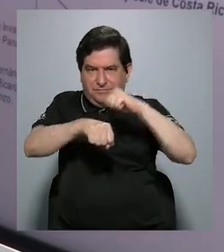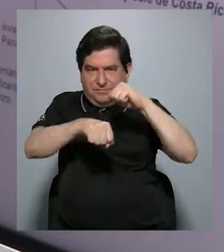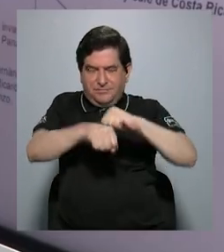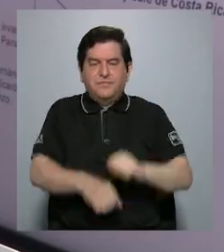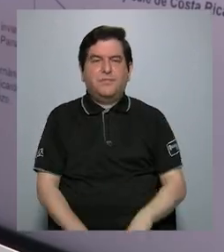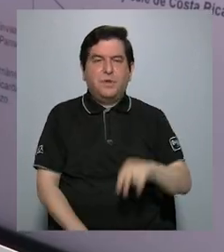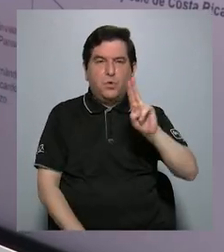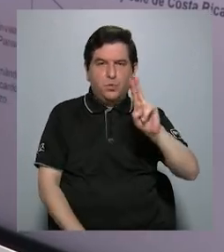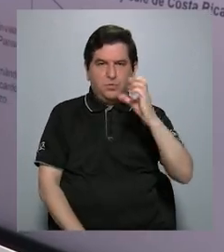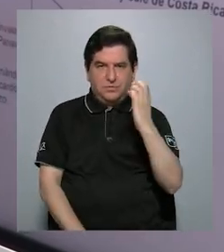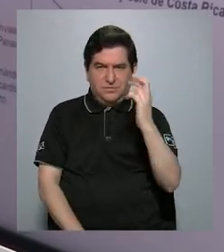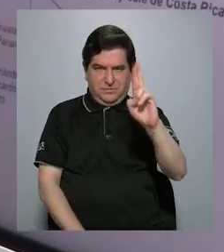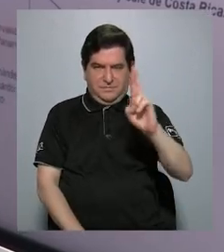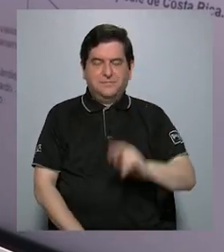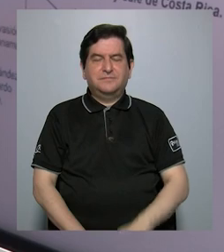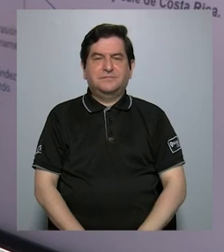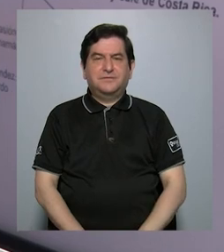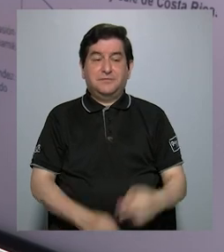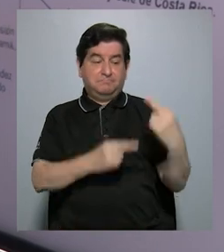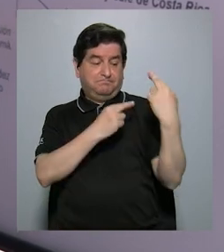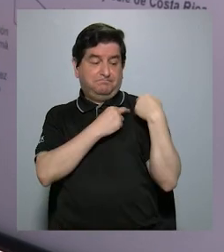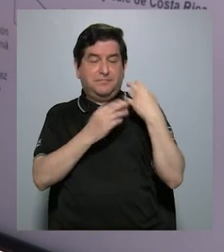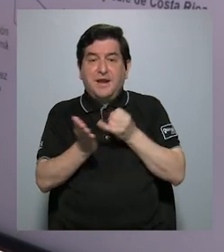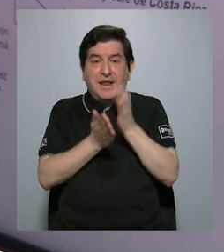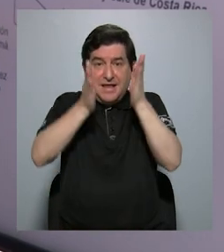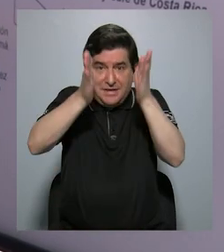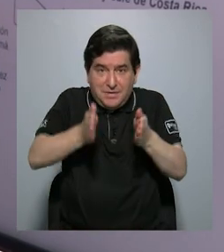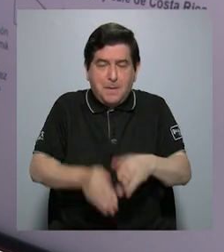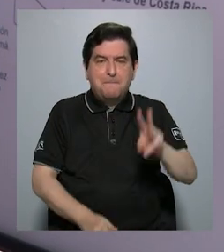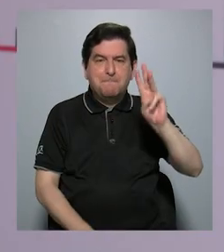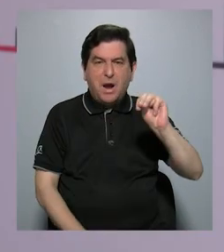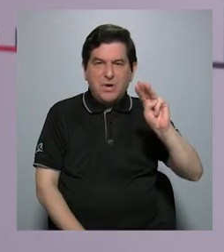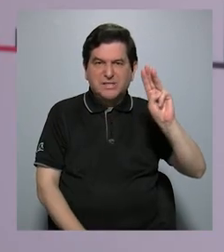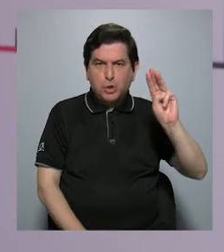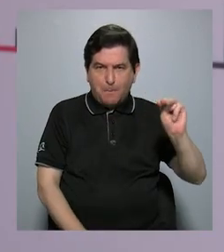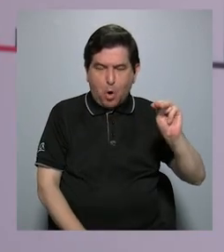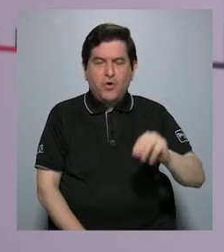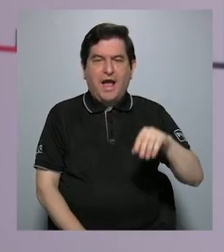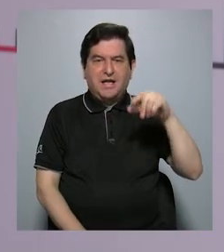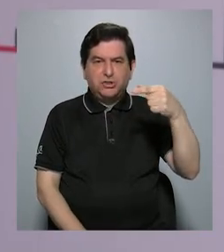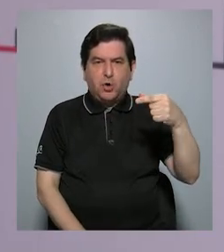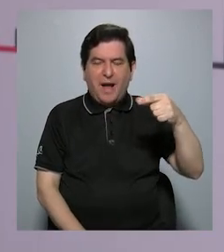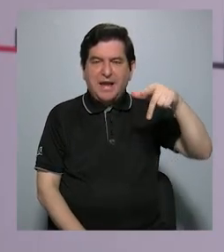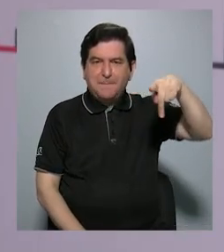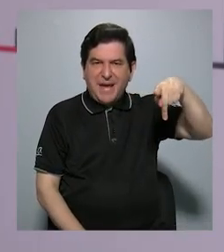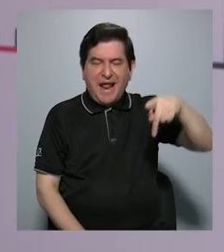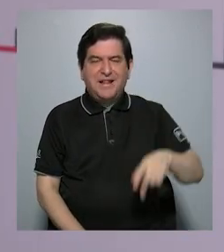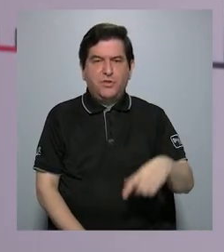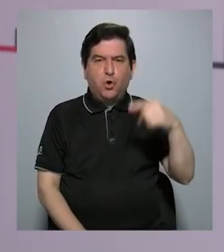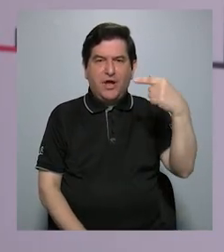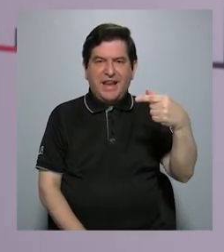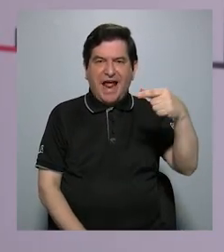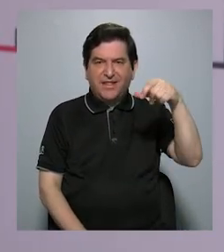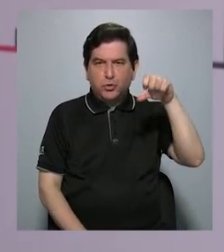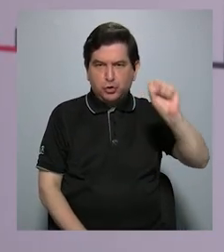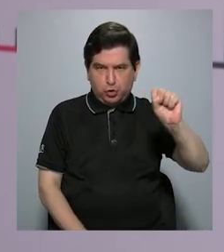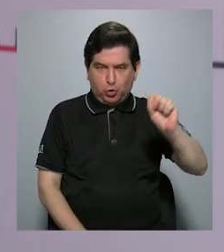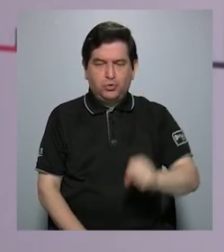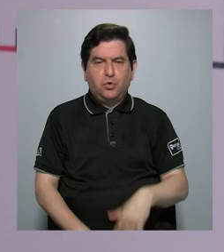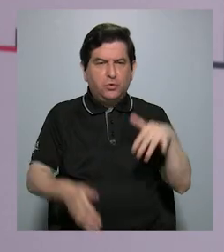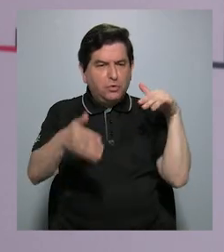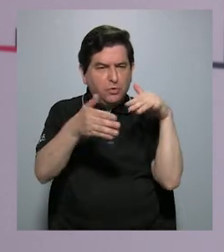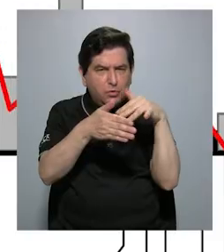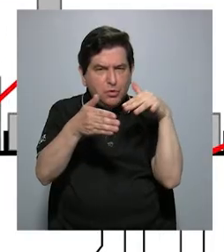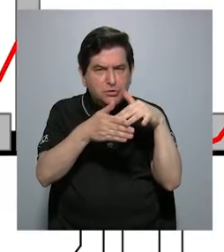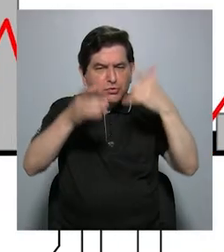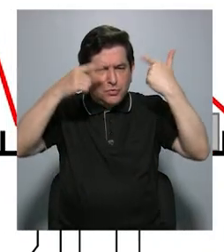Universidad de Costa Rica a cargo de los investigadores Mauricio Mora, Giovanni Peraldo y Gerardo Soto estudia